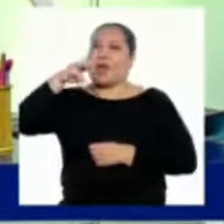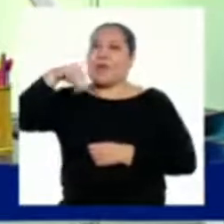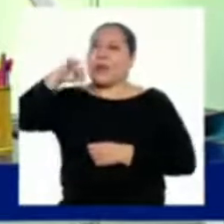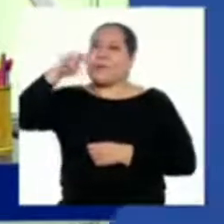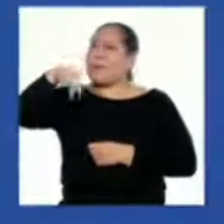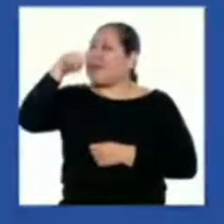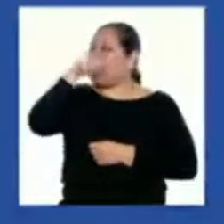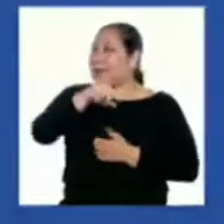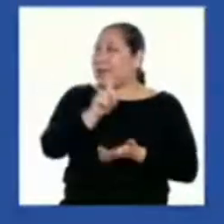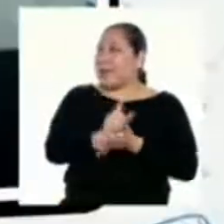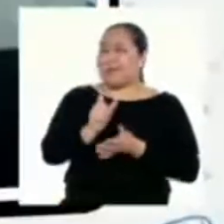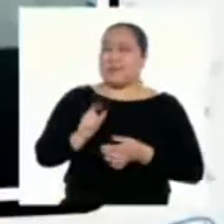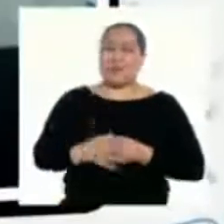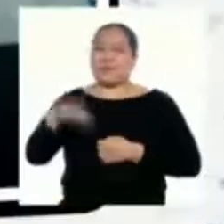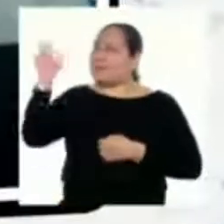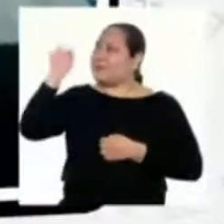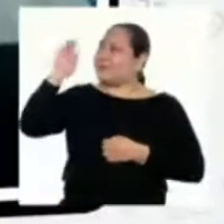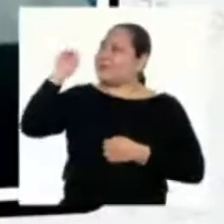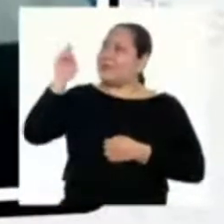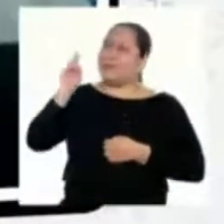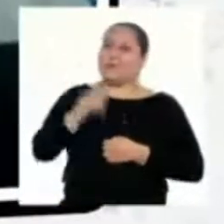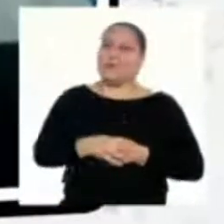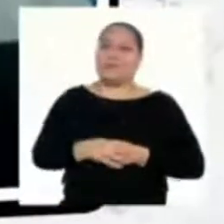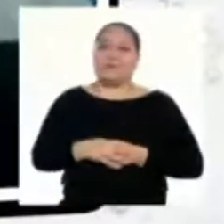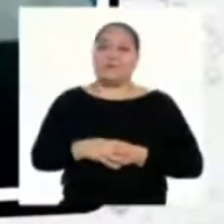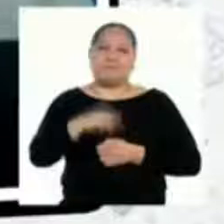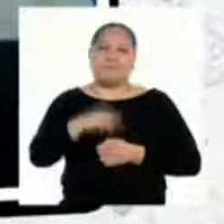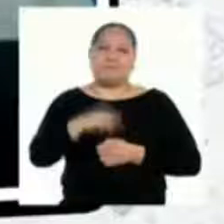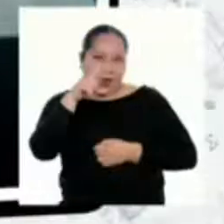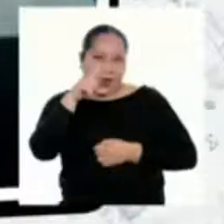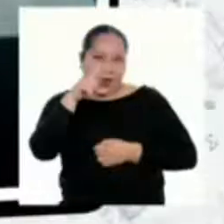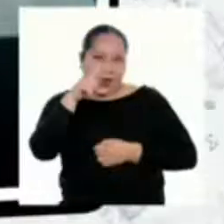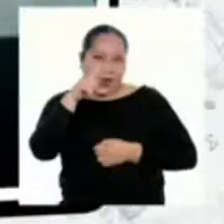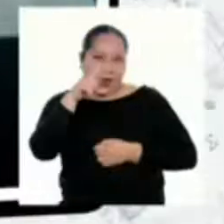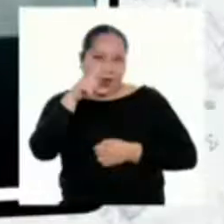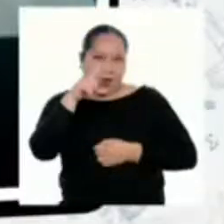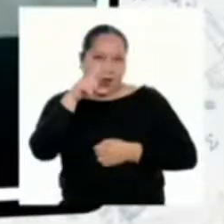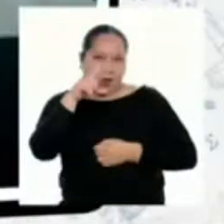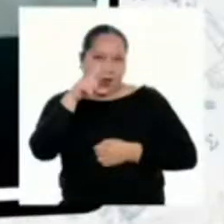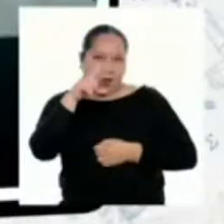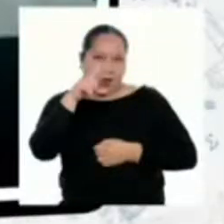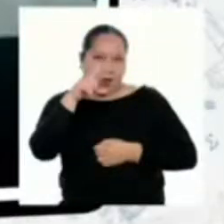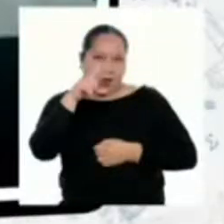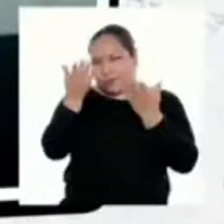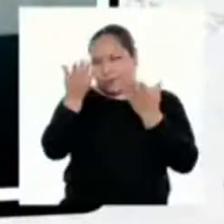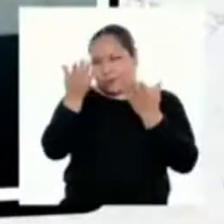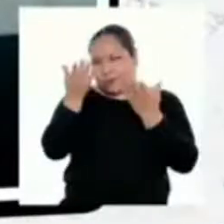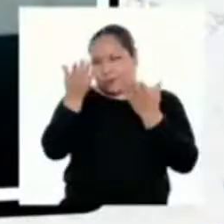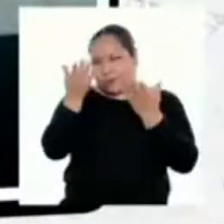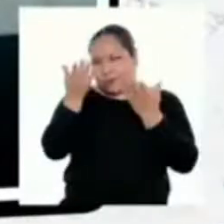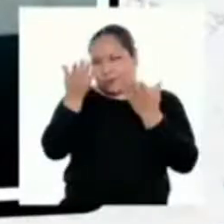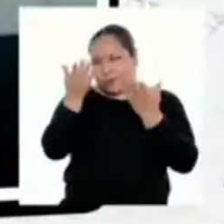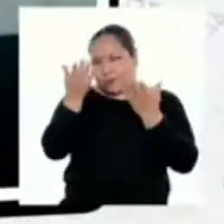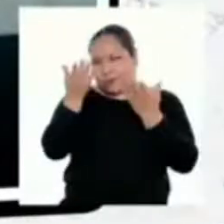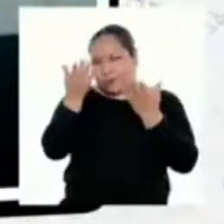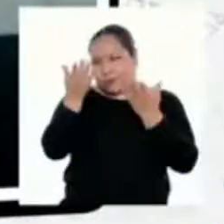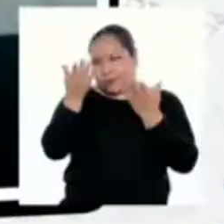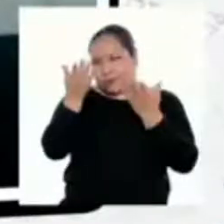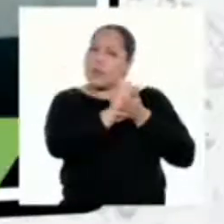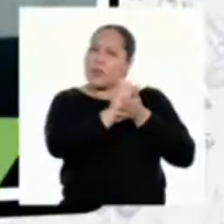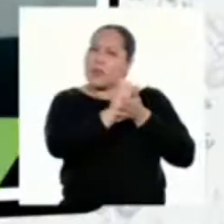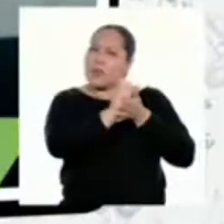Hola profesora Miluska mi duda es esta ¿Un texto argumentativo